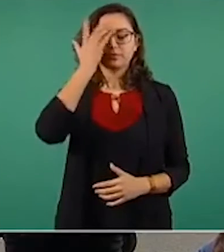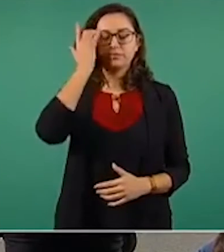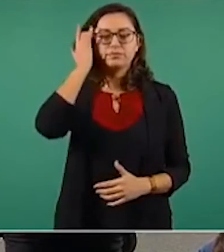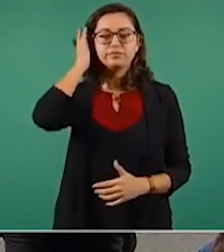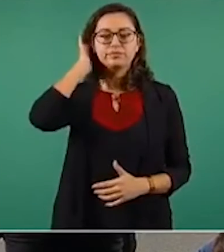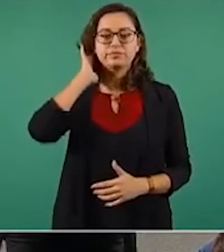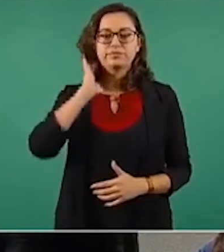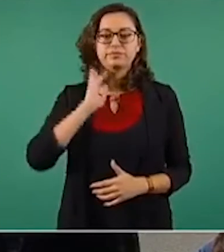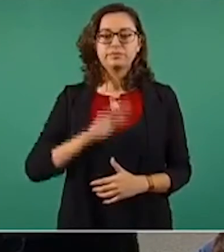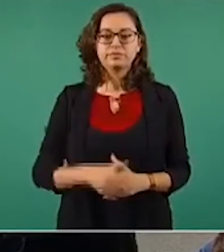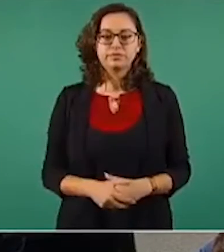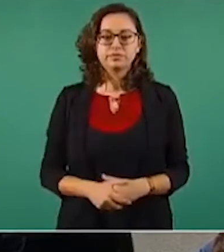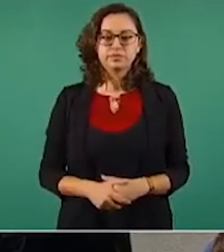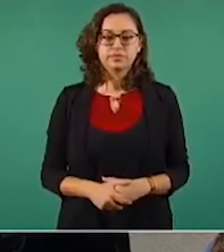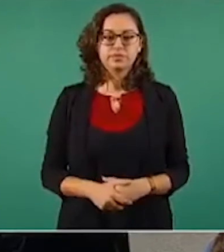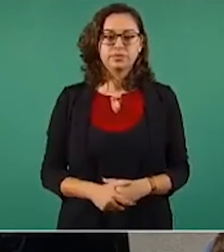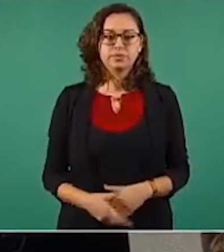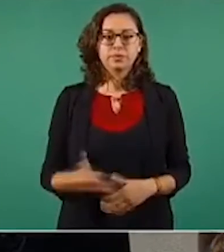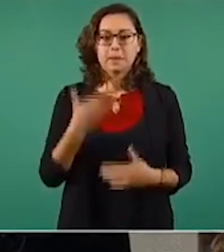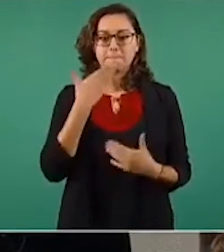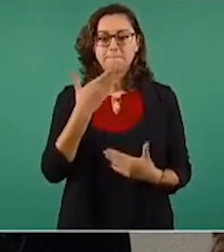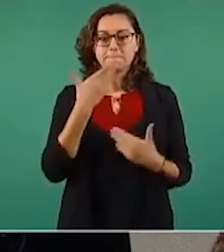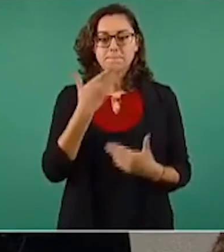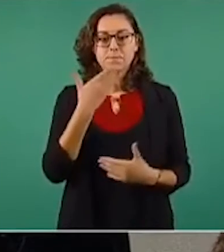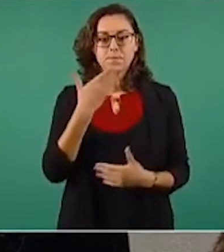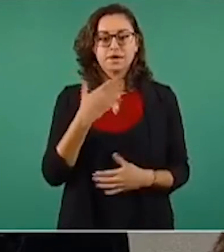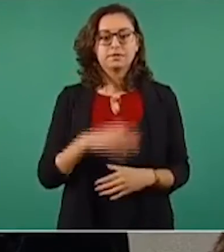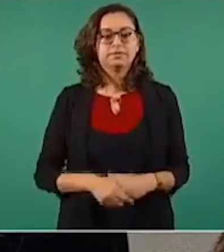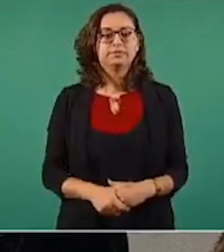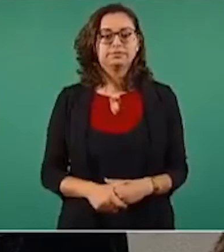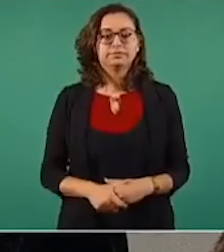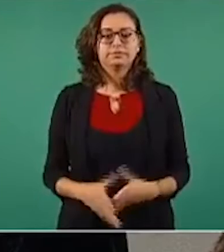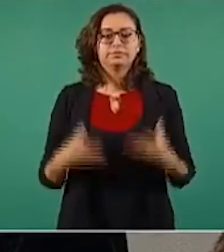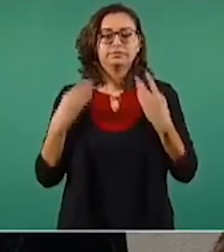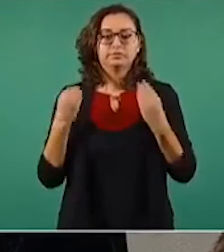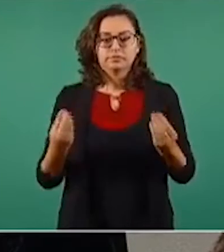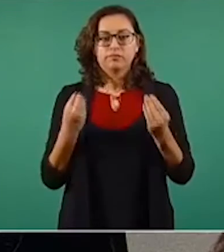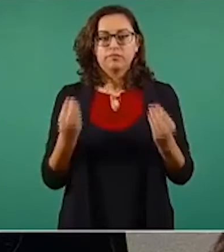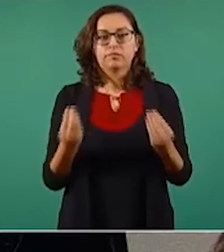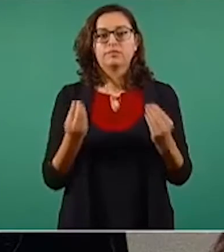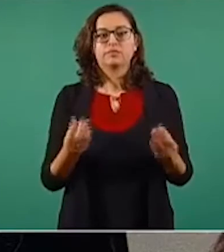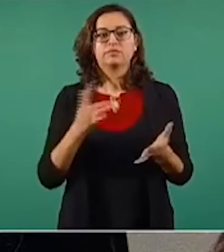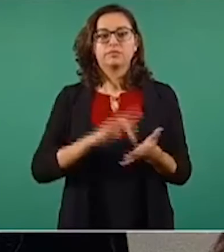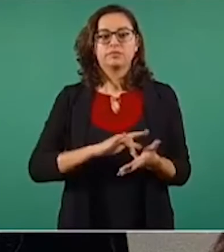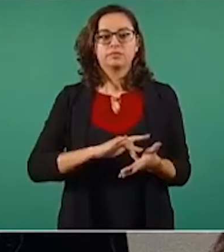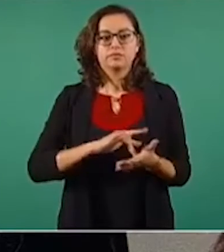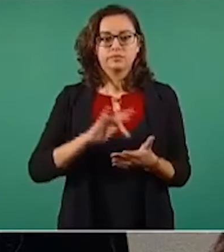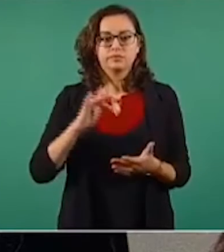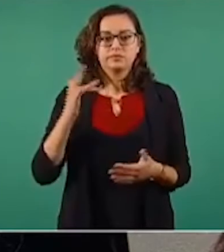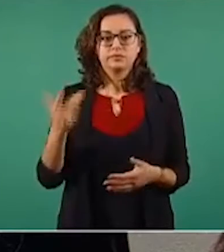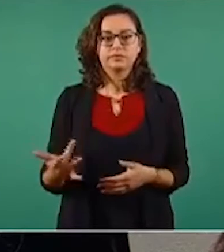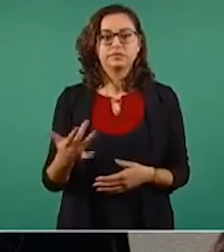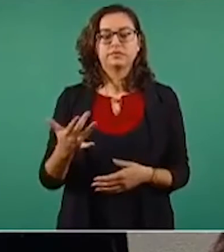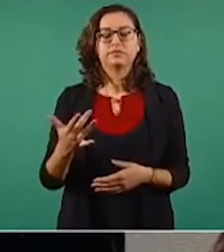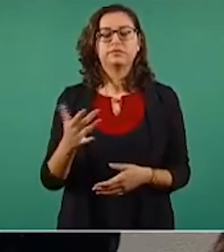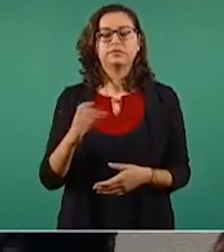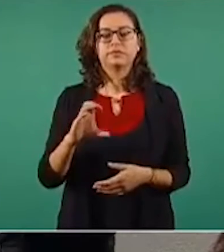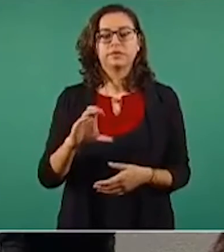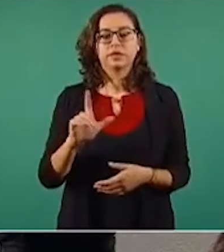Pues muy bien, ya, muchas gracias, Claudia,